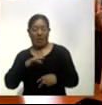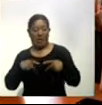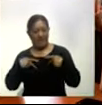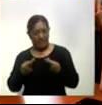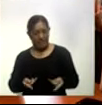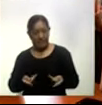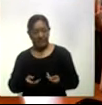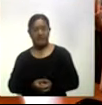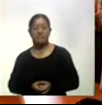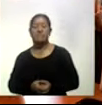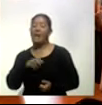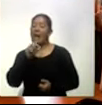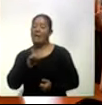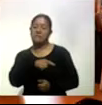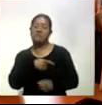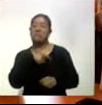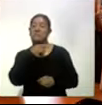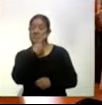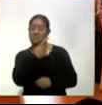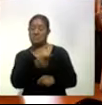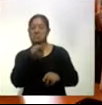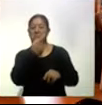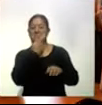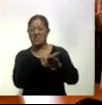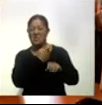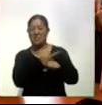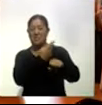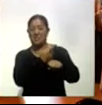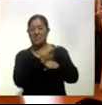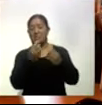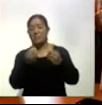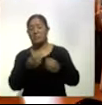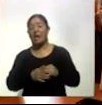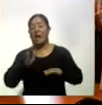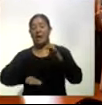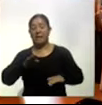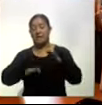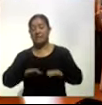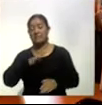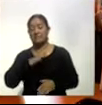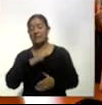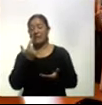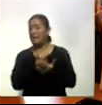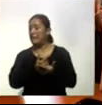inicia la violencia para ellas y en algunos casos culmina de manera muy grave, muy